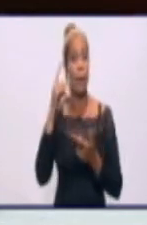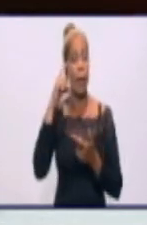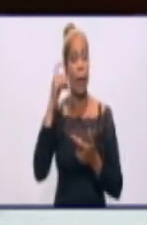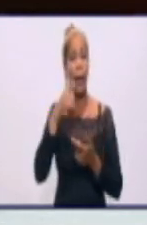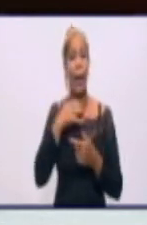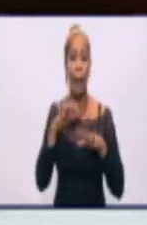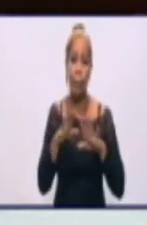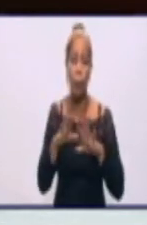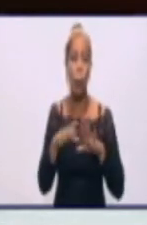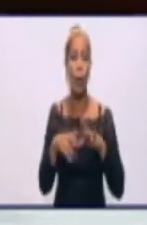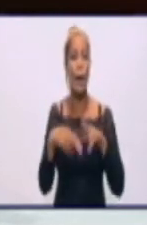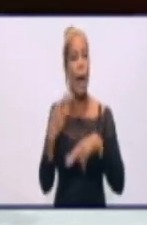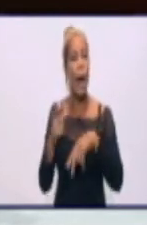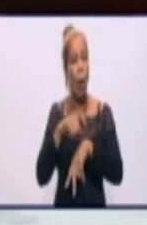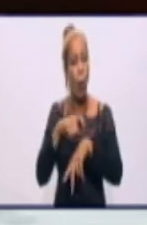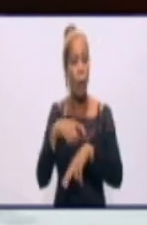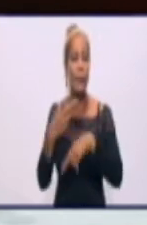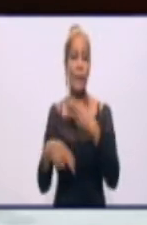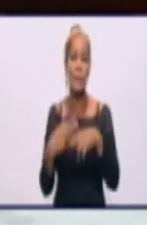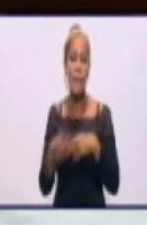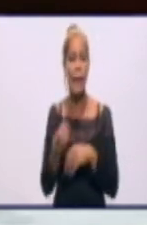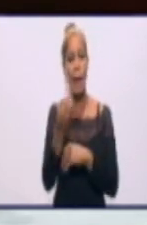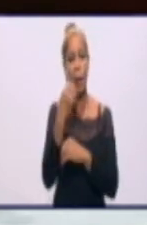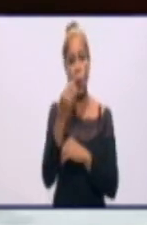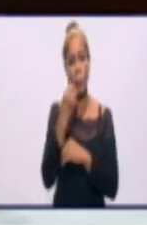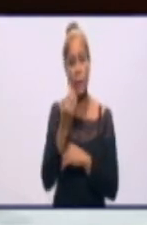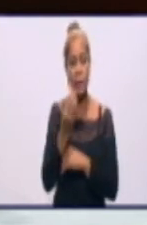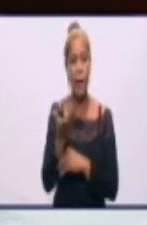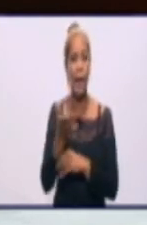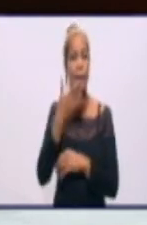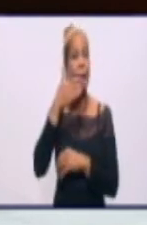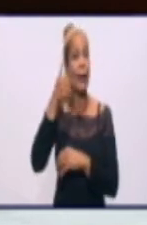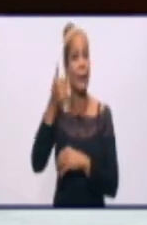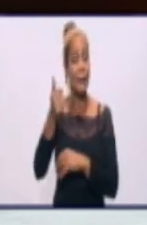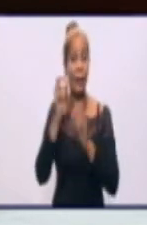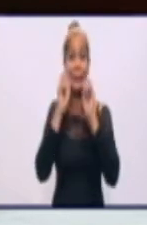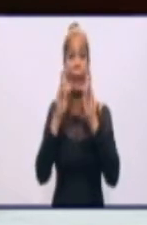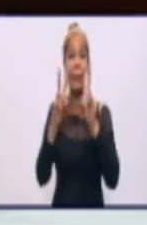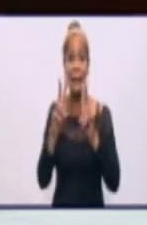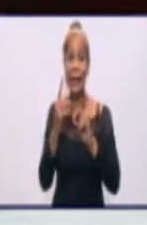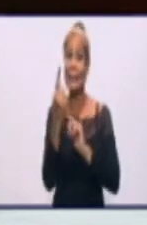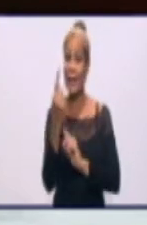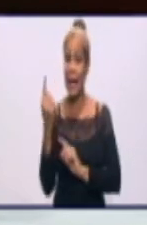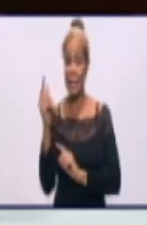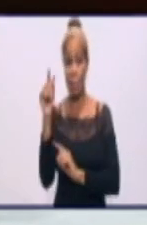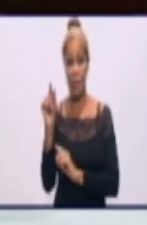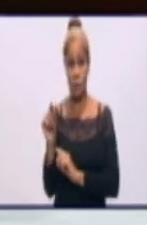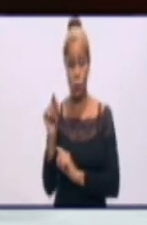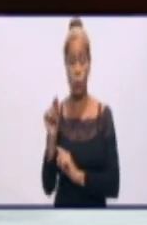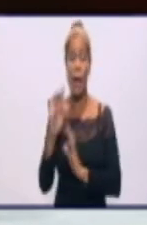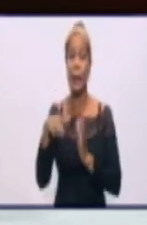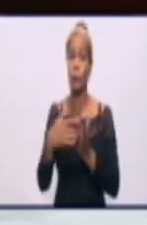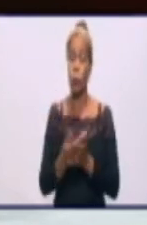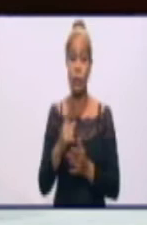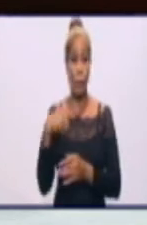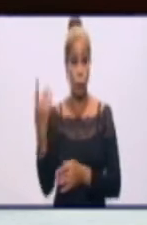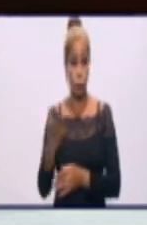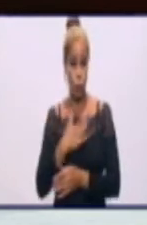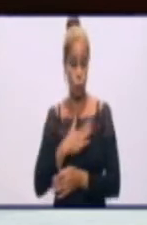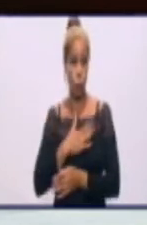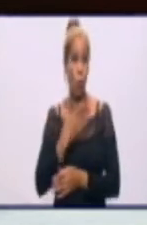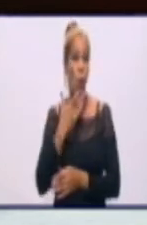alimentos, en la calidad de vida de las personas. Entonces, nosotros como pobladores de esta provincia,